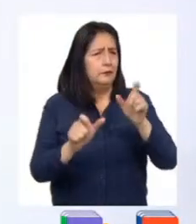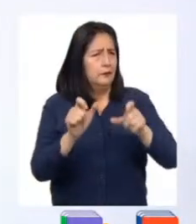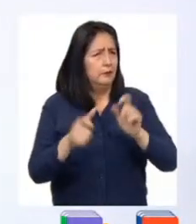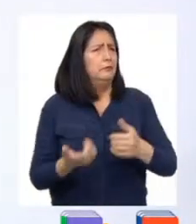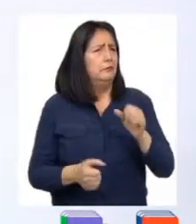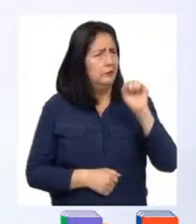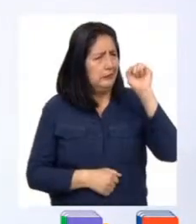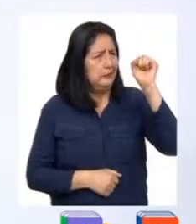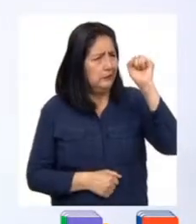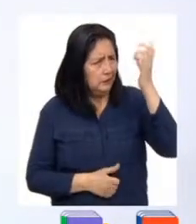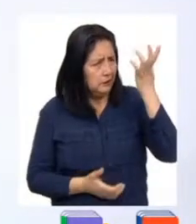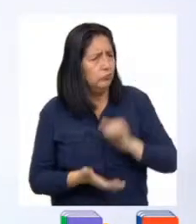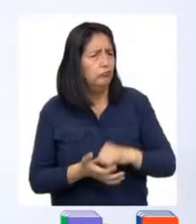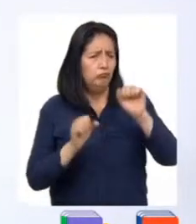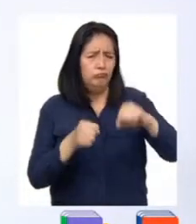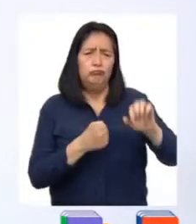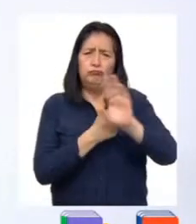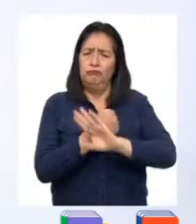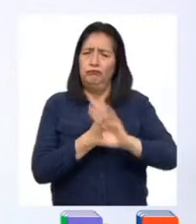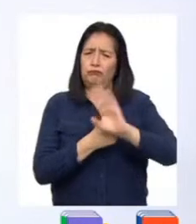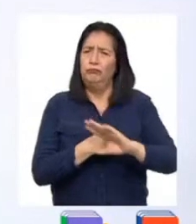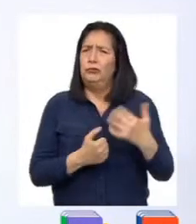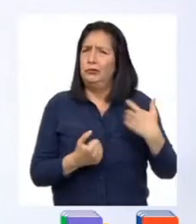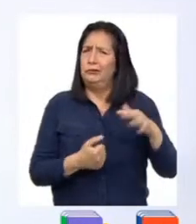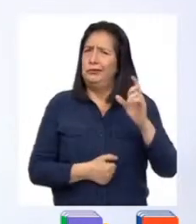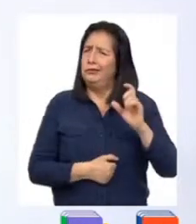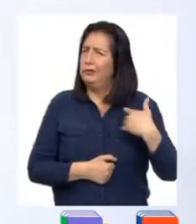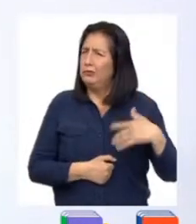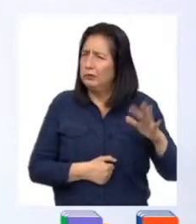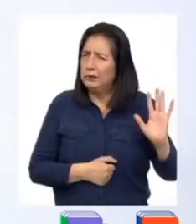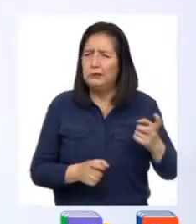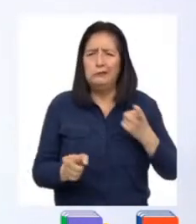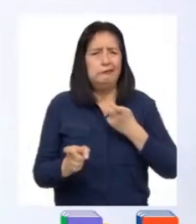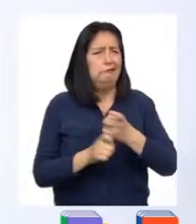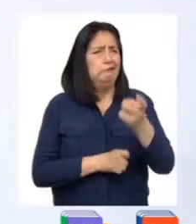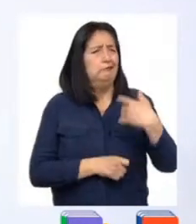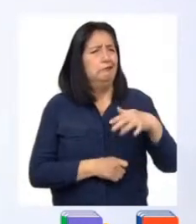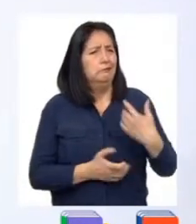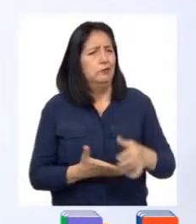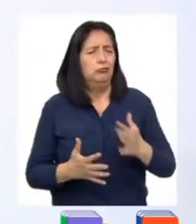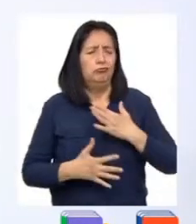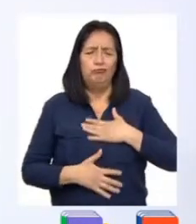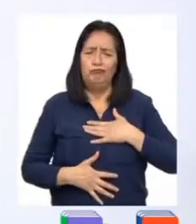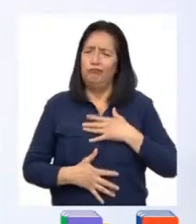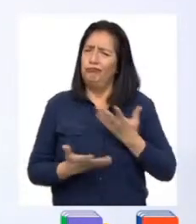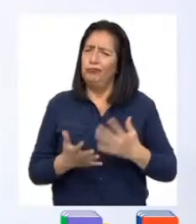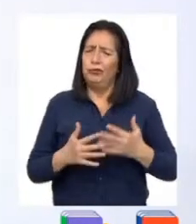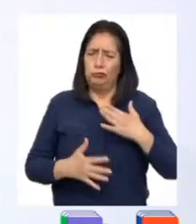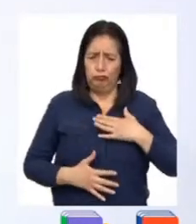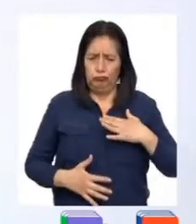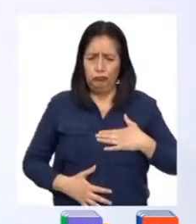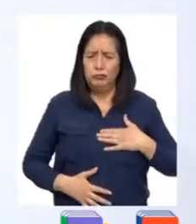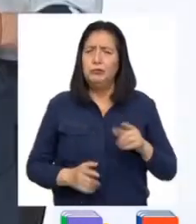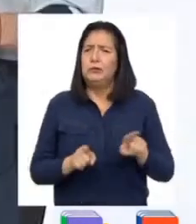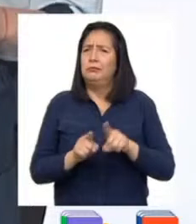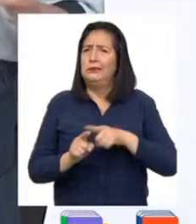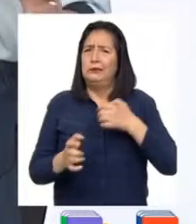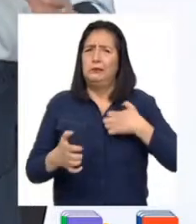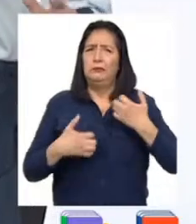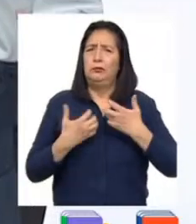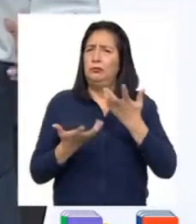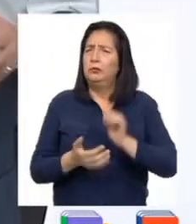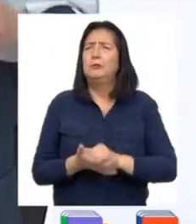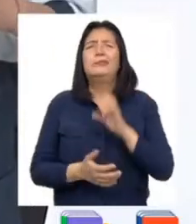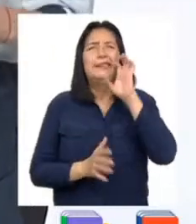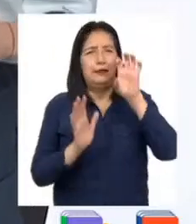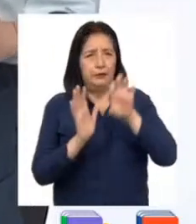derechos que nos protegen de todo aquello que puede afectar nuestro bienestar físico y emocional. Por